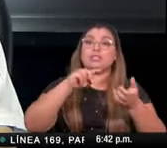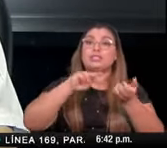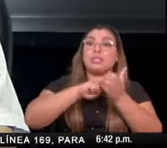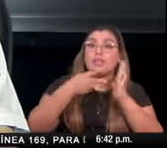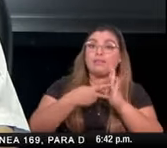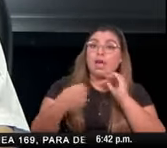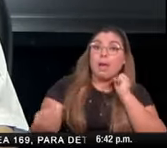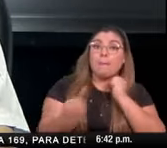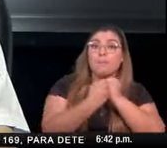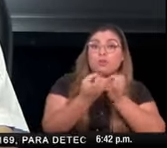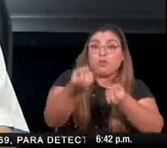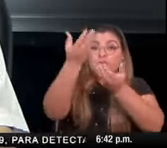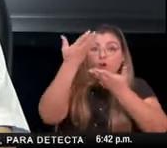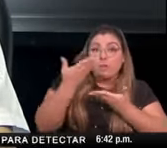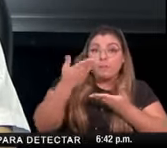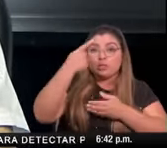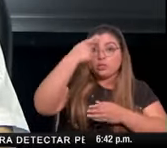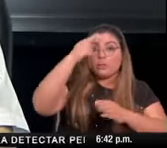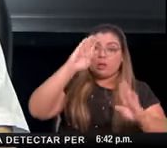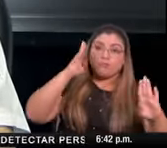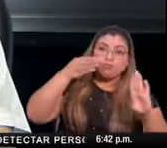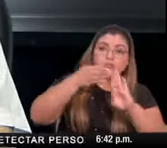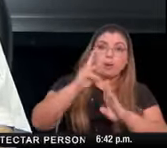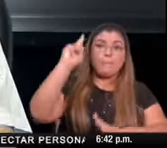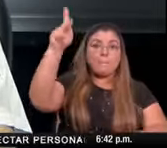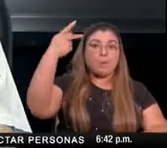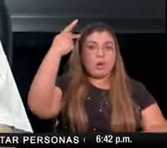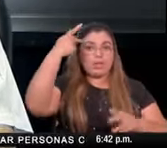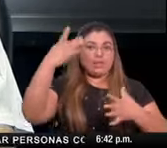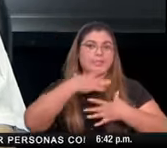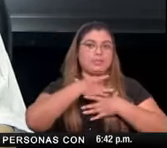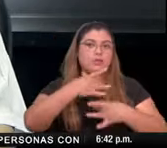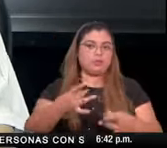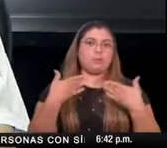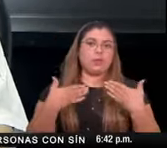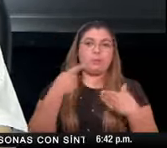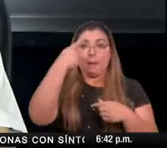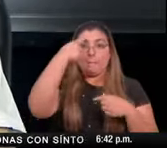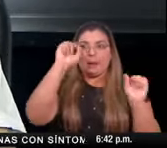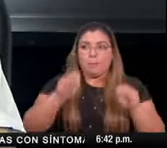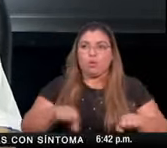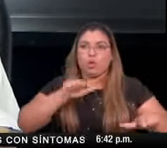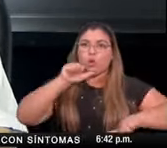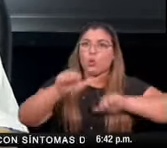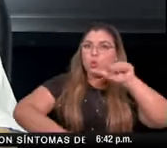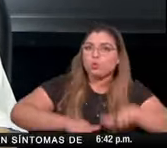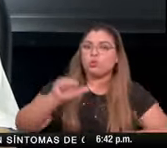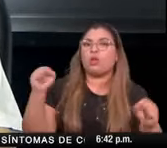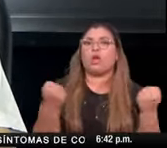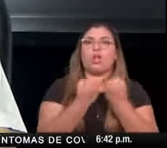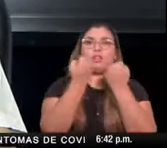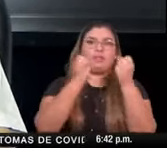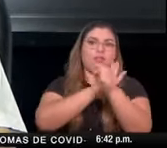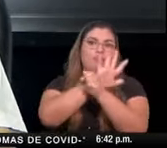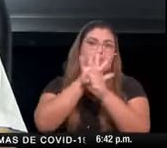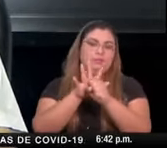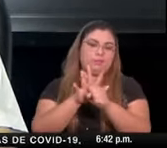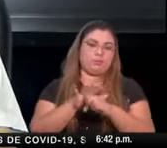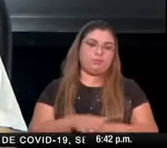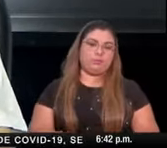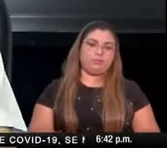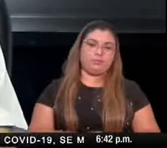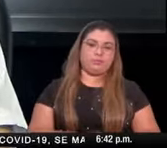información para la fijación de políticas de salud pública que se requieran para hacerle frente a esta pandemia